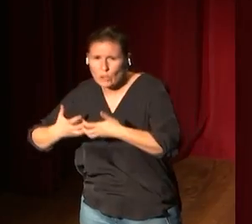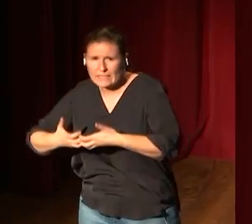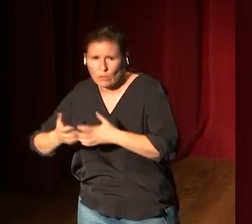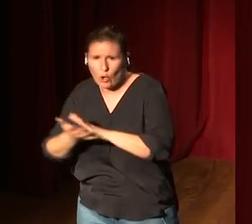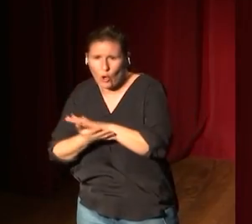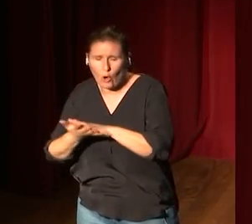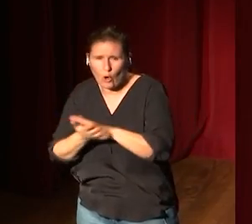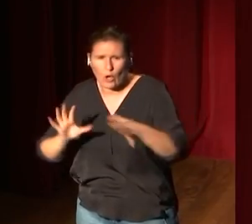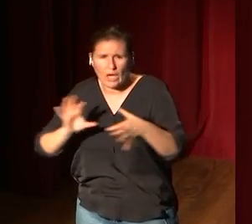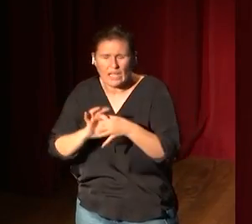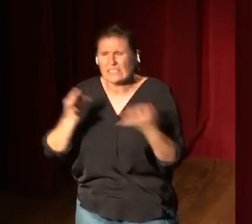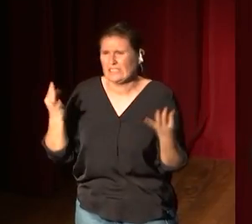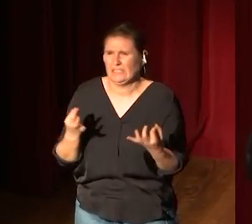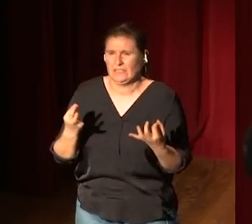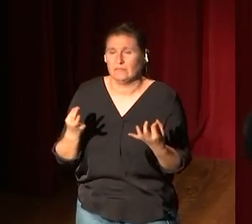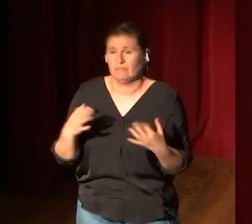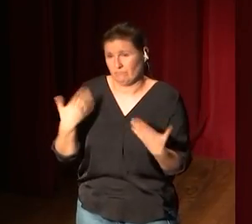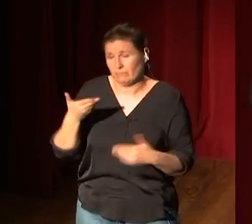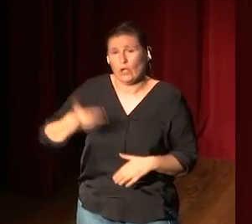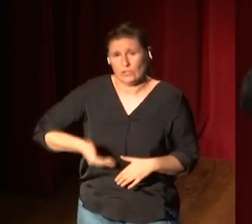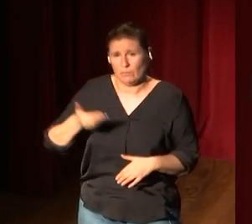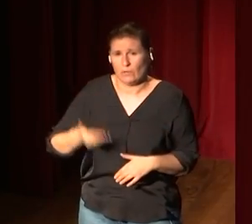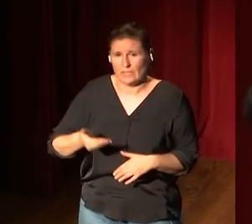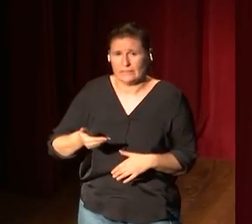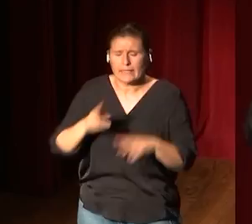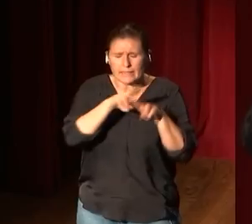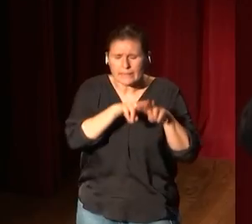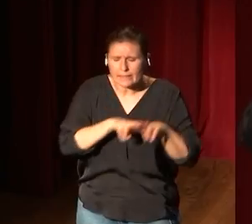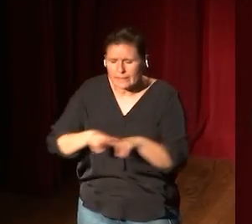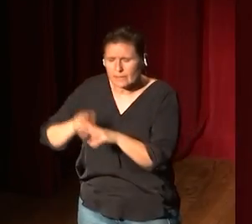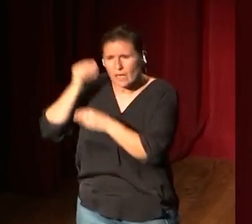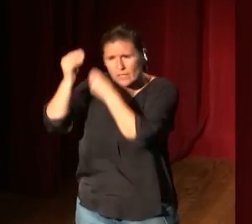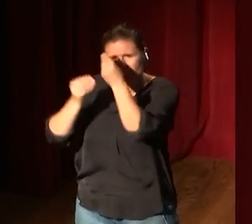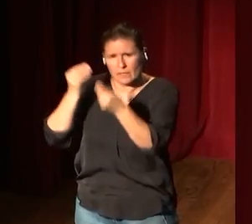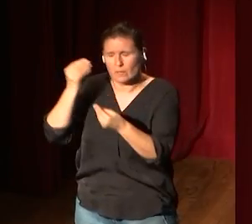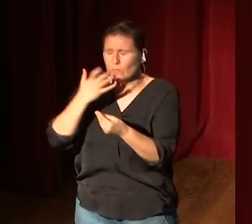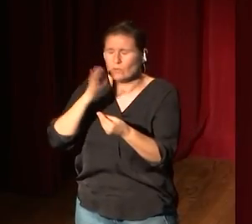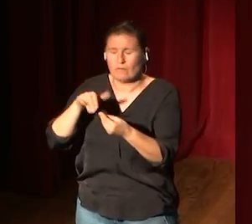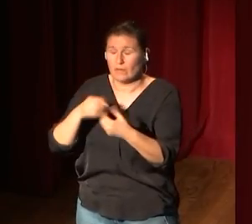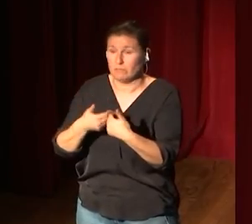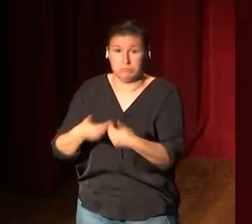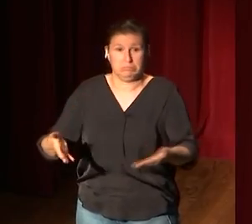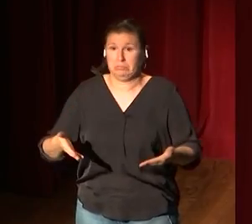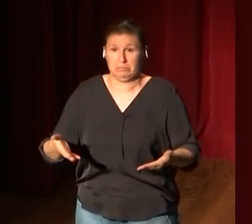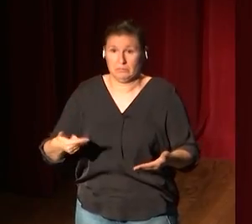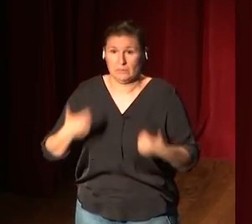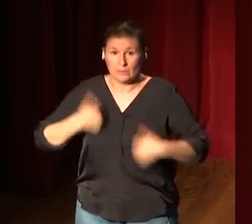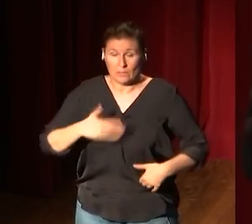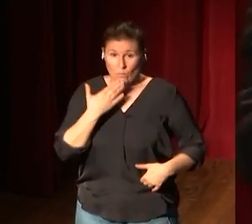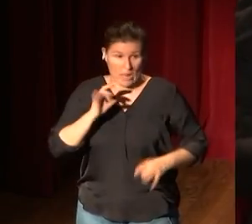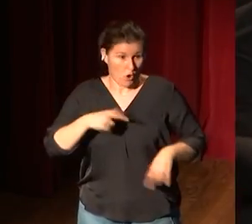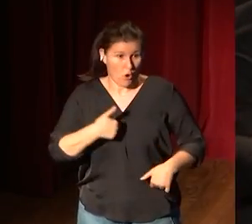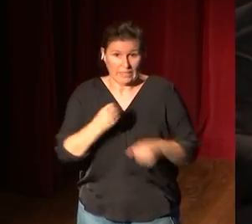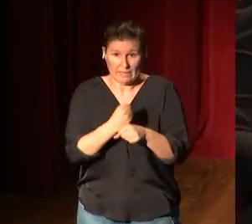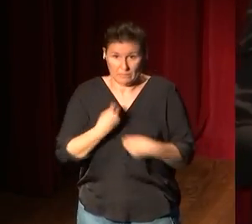hablando? Creo que es importante revisar todo esto constantemente, porque si no, nos perdemos, porque si no, gente como yo, que